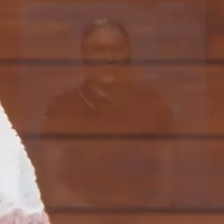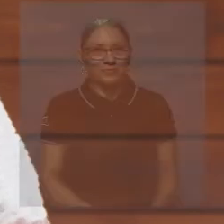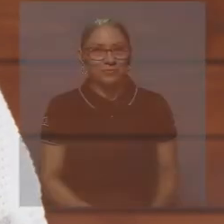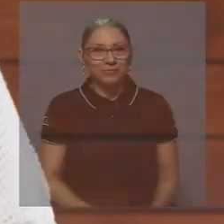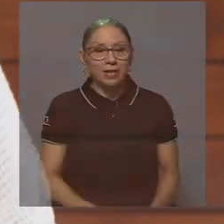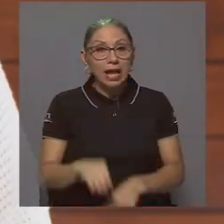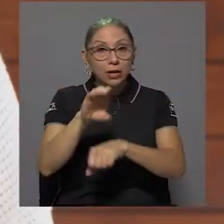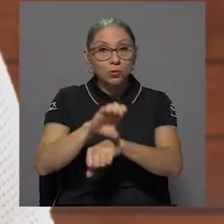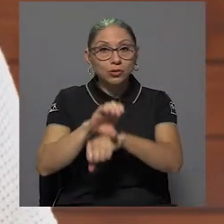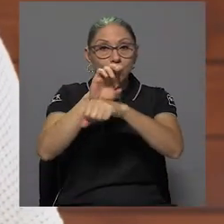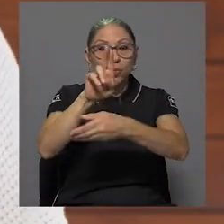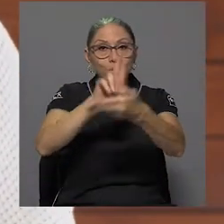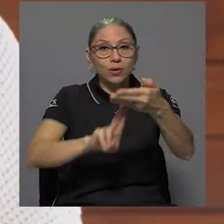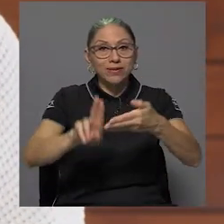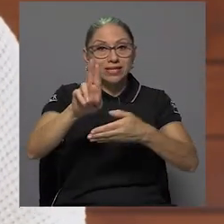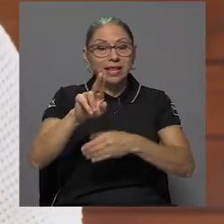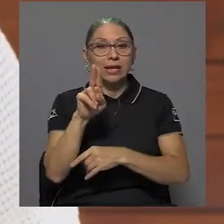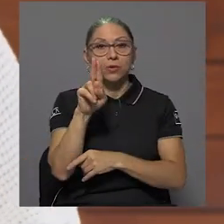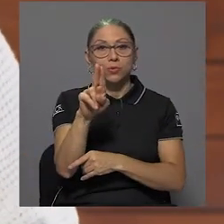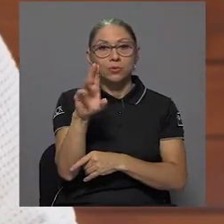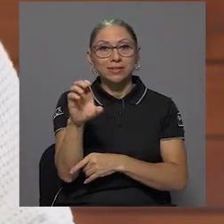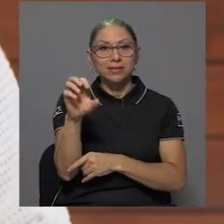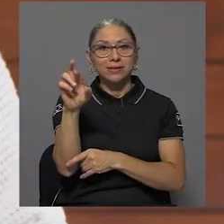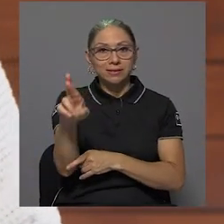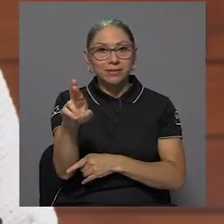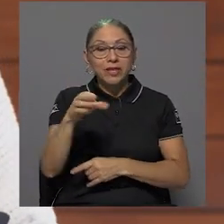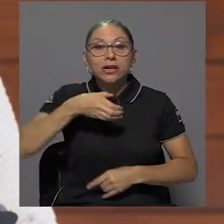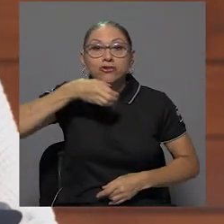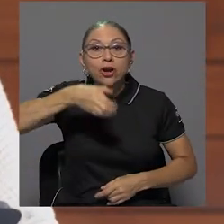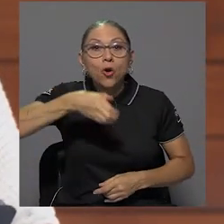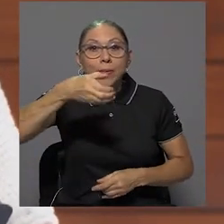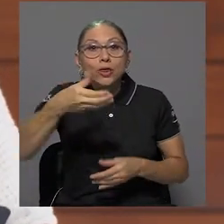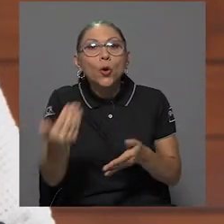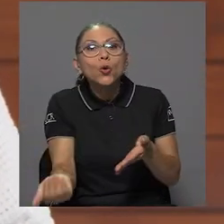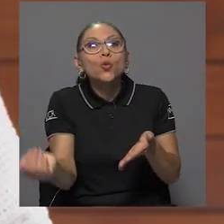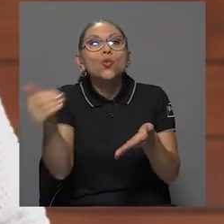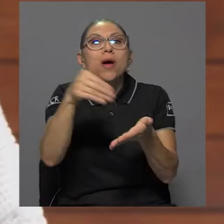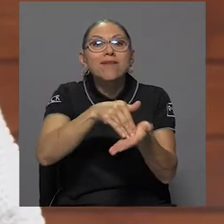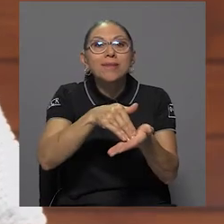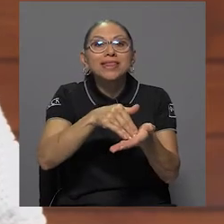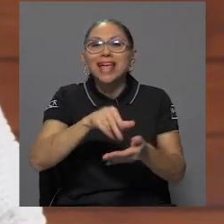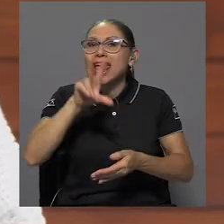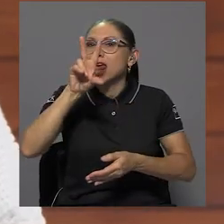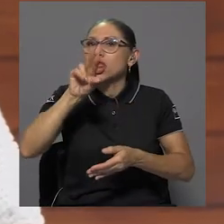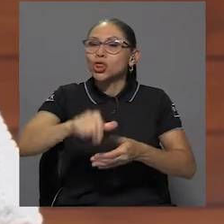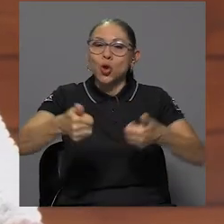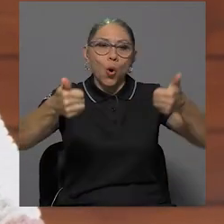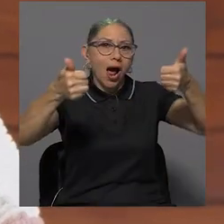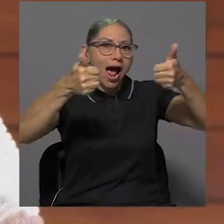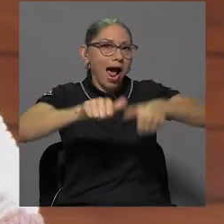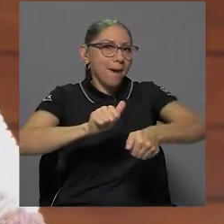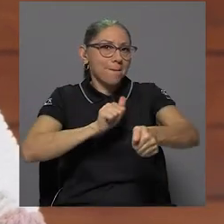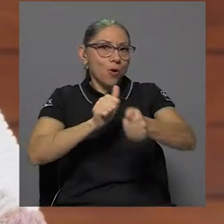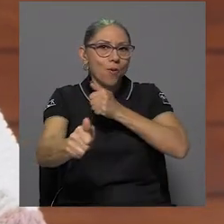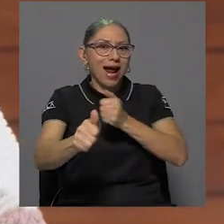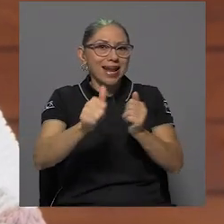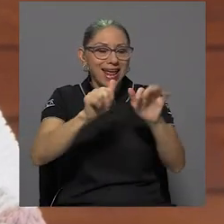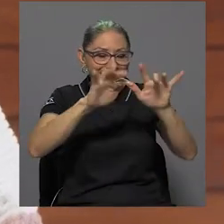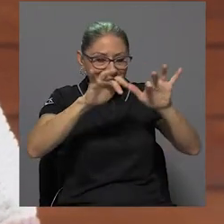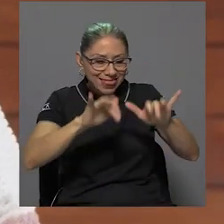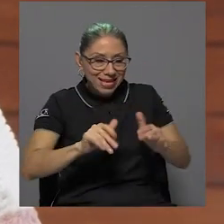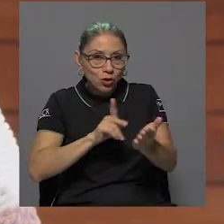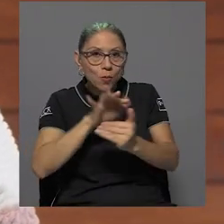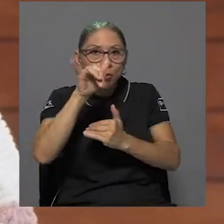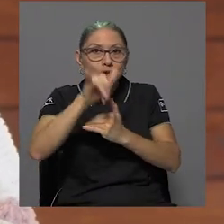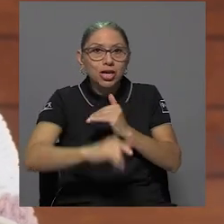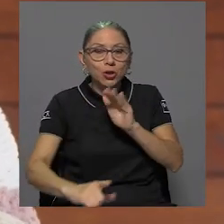El Consejo Universitario de la Universidad de Costa Rica recomendó nuevamente no aprobar el texto sobre el proyecto Ley Marco